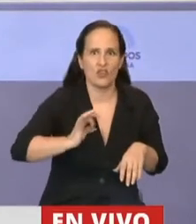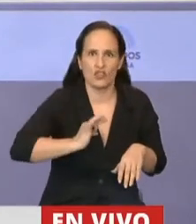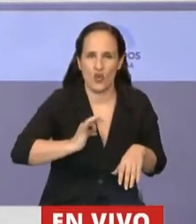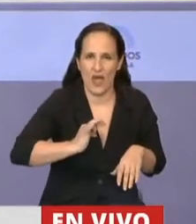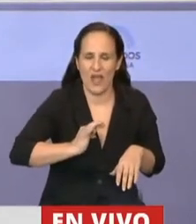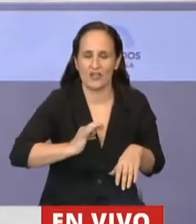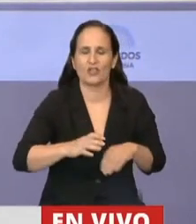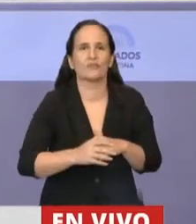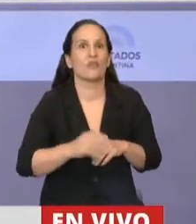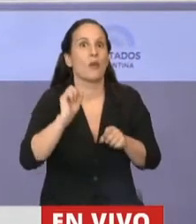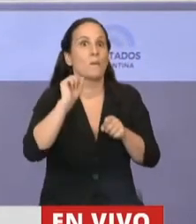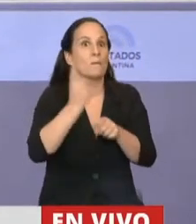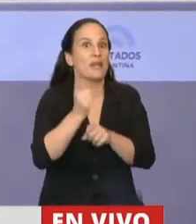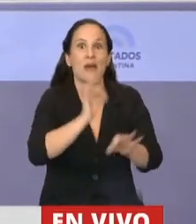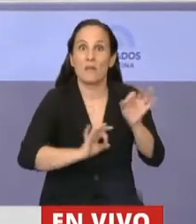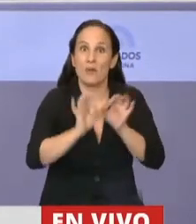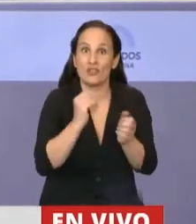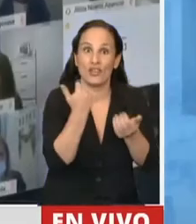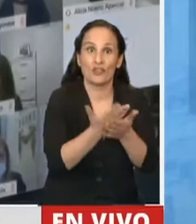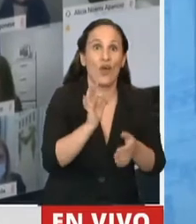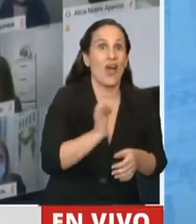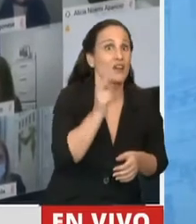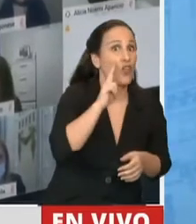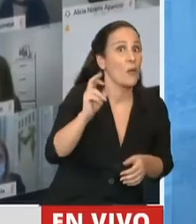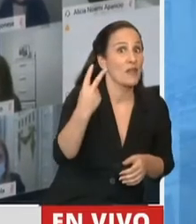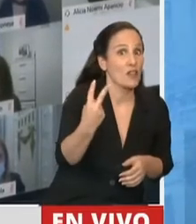El primer proyecto que se presentó fue en el año 2002.